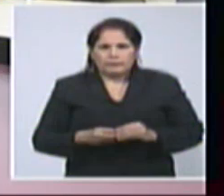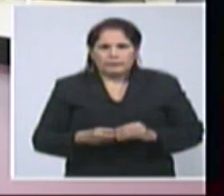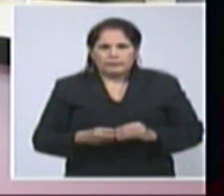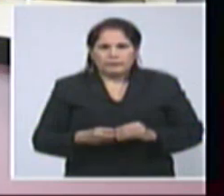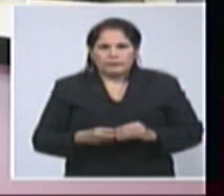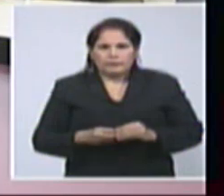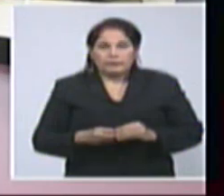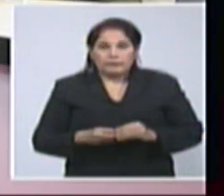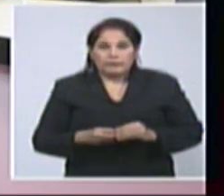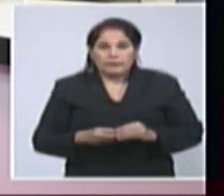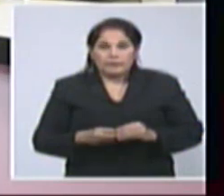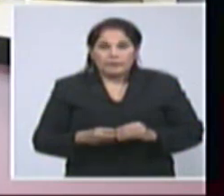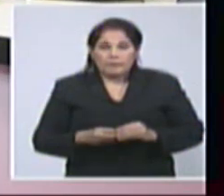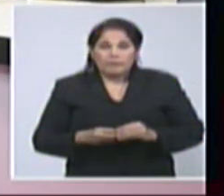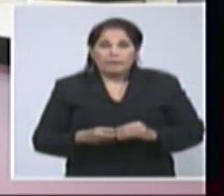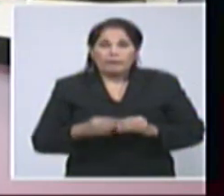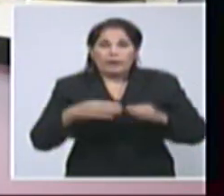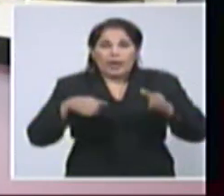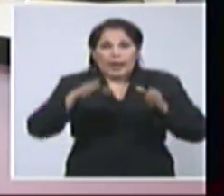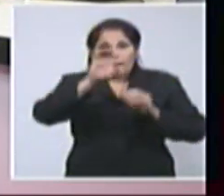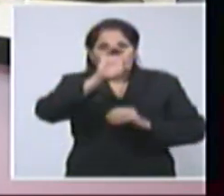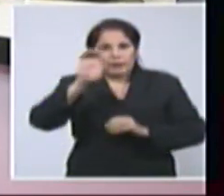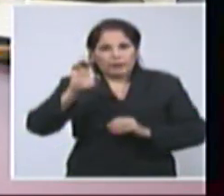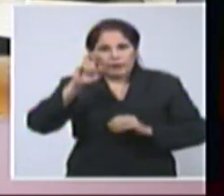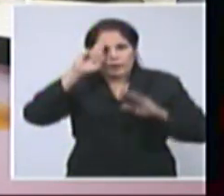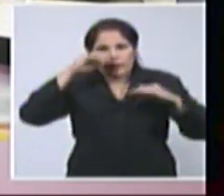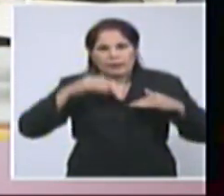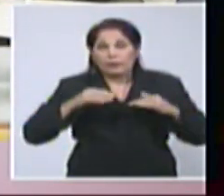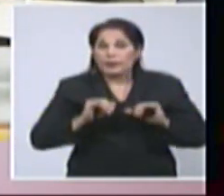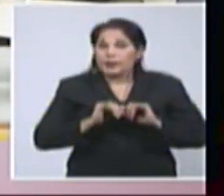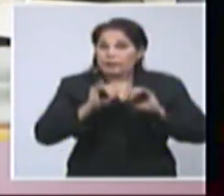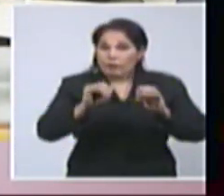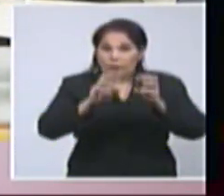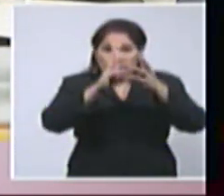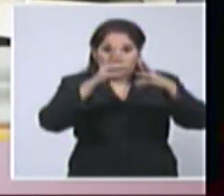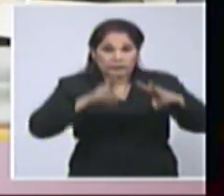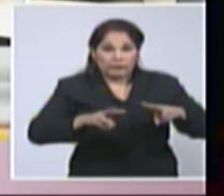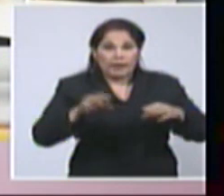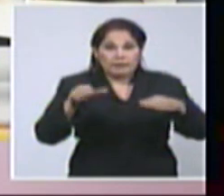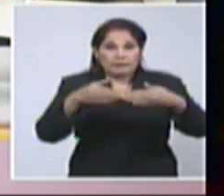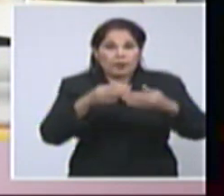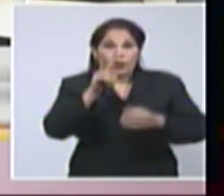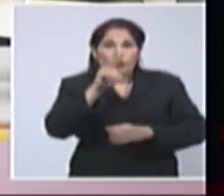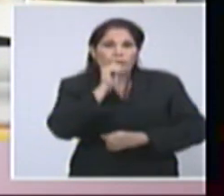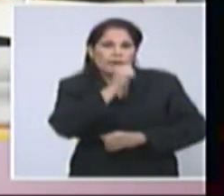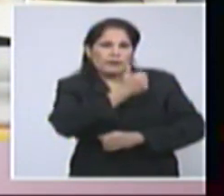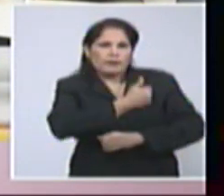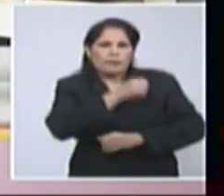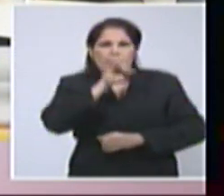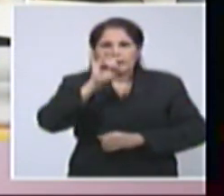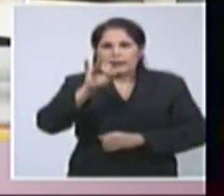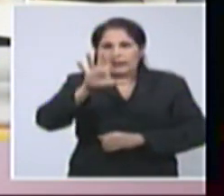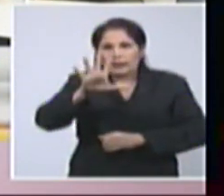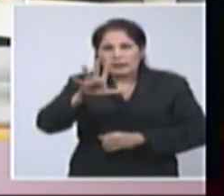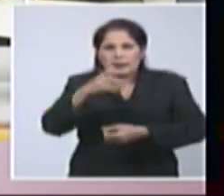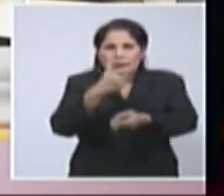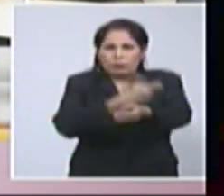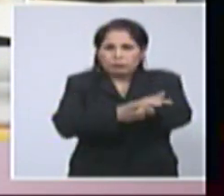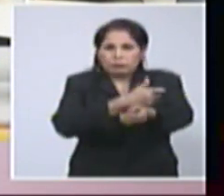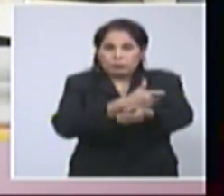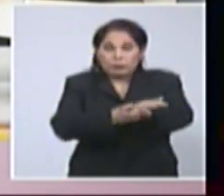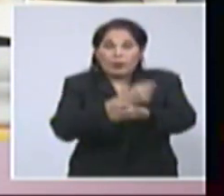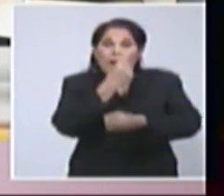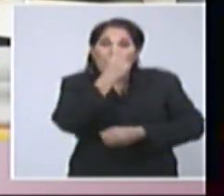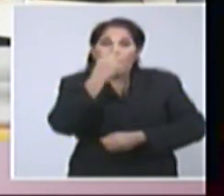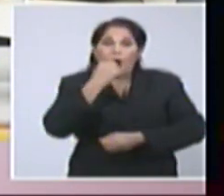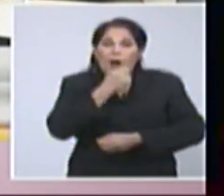El Ministerio de Salud Pública informa en su sitio web que al cierre del 2 de diciembre resultaron 75 muestras positivas de